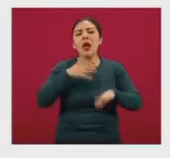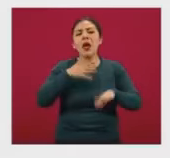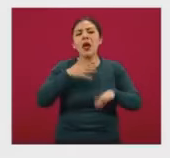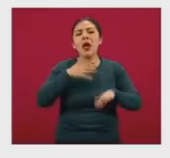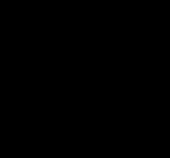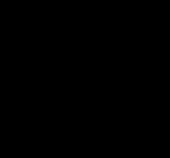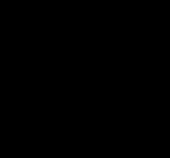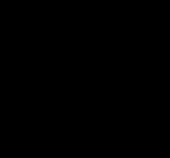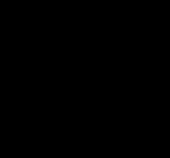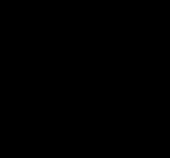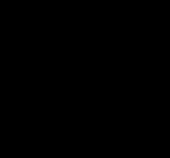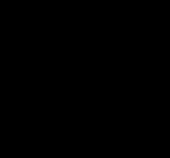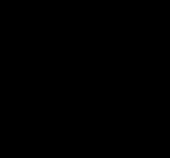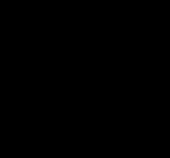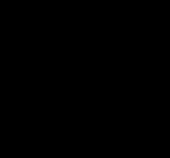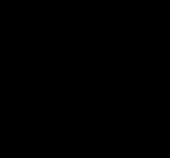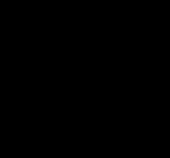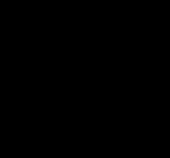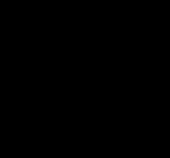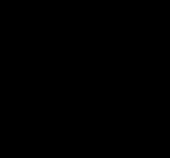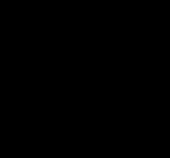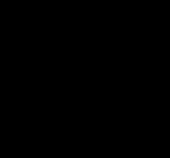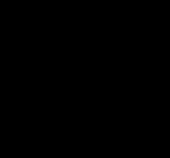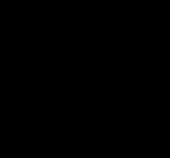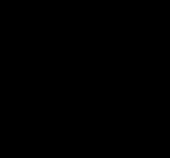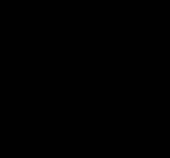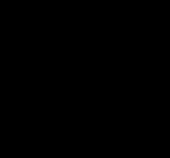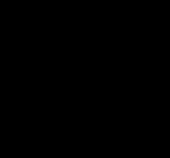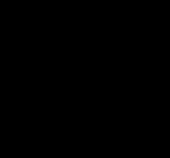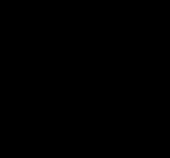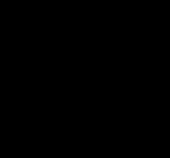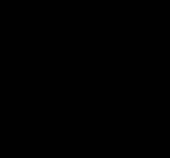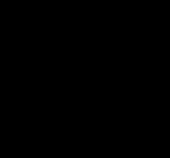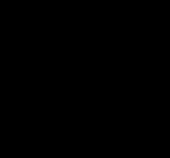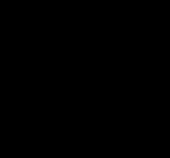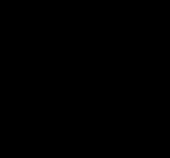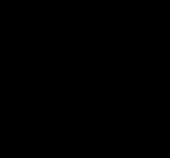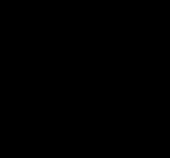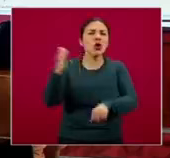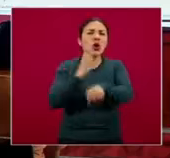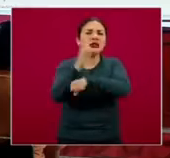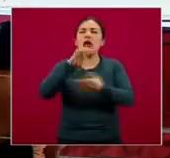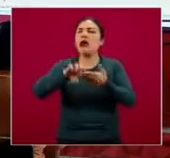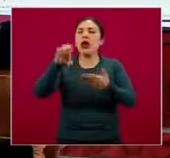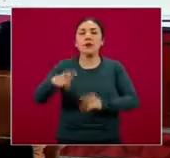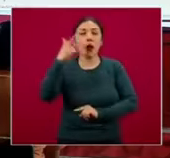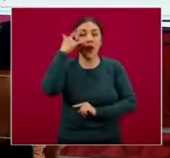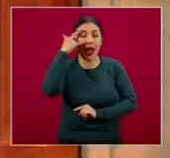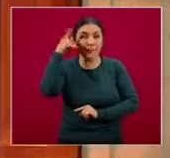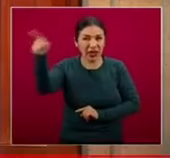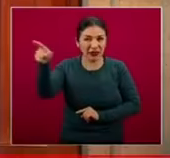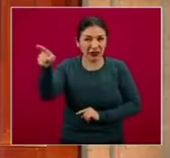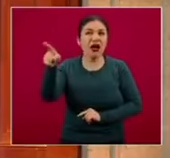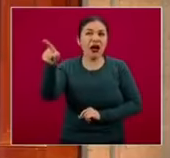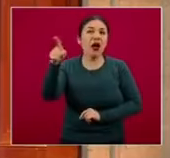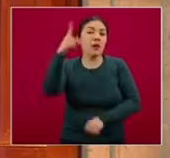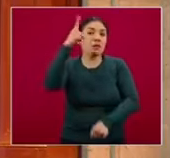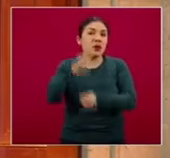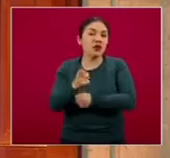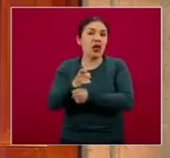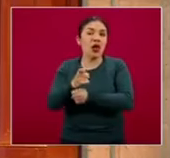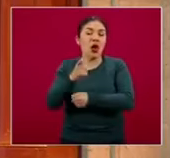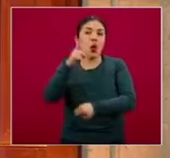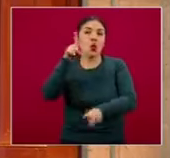de la mitad de sus camas disponibles. Y como ya veíamos, estados que, por ejemplo, Campeche, que es precisamente el estado que se encuentra